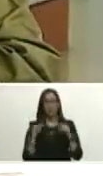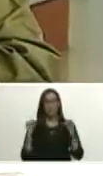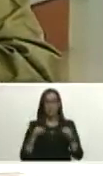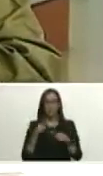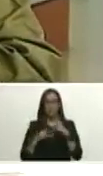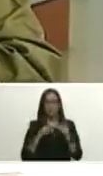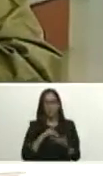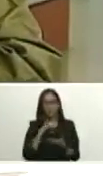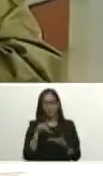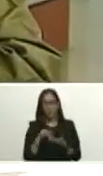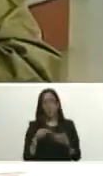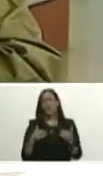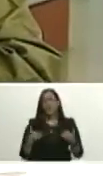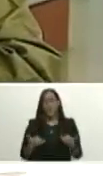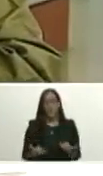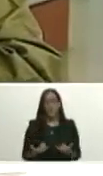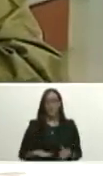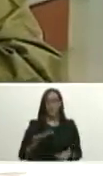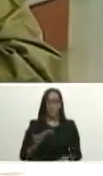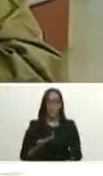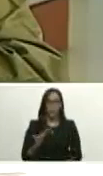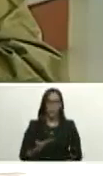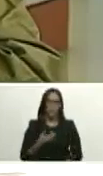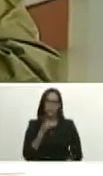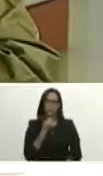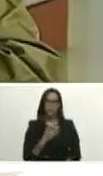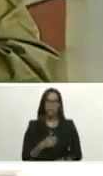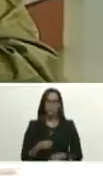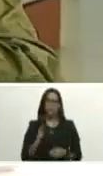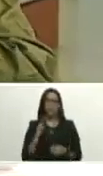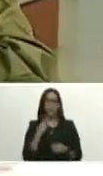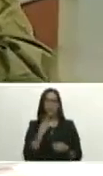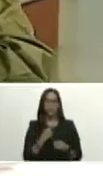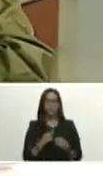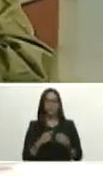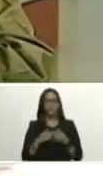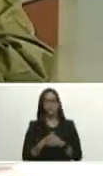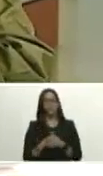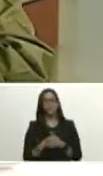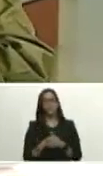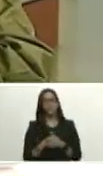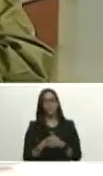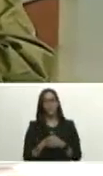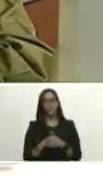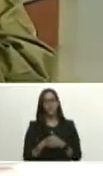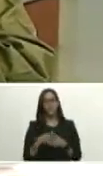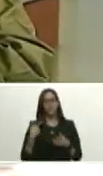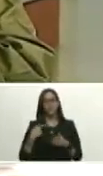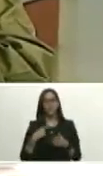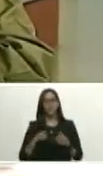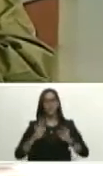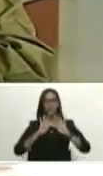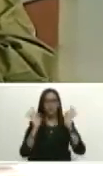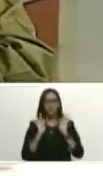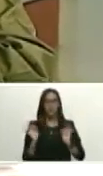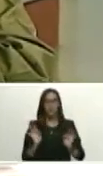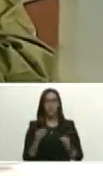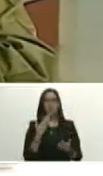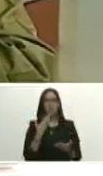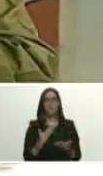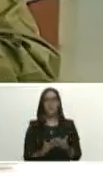nacional ahora es importante bueno como usted me notó orientando tener un mecanismo que nos permita